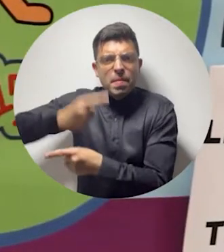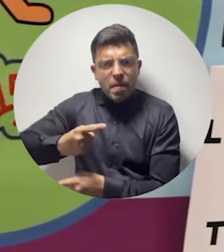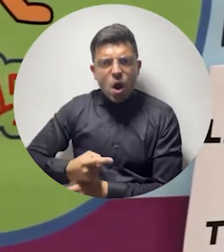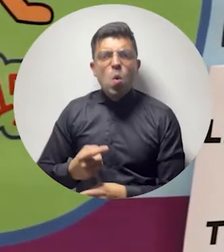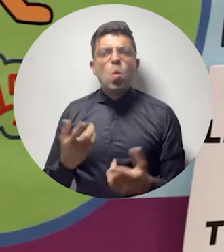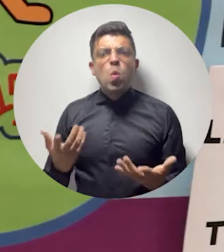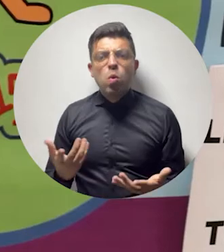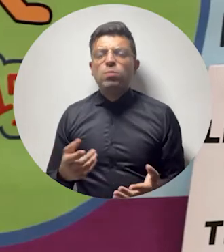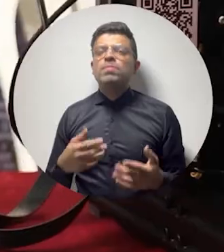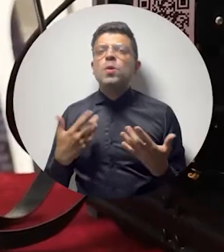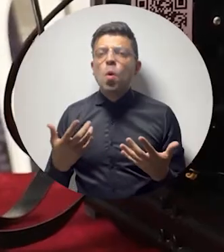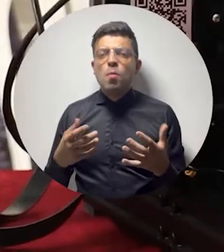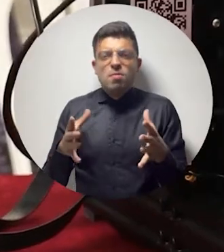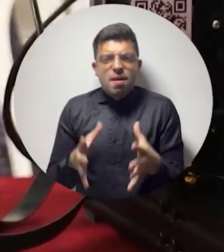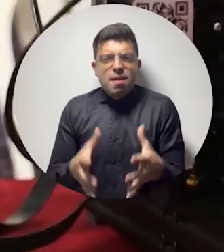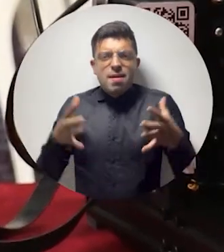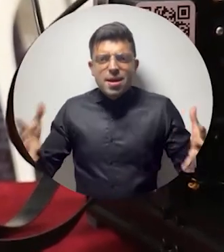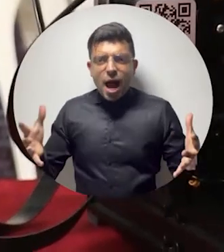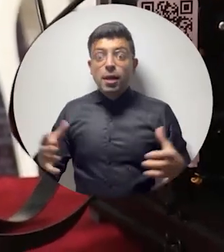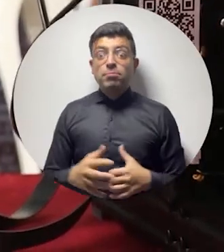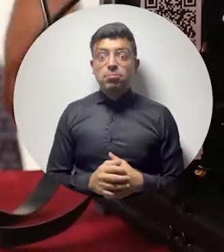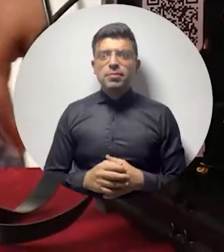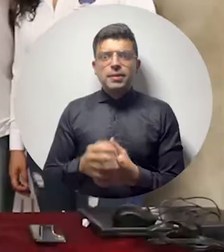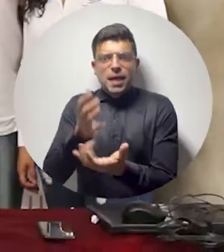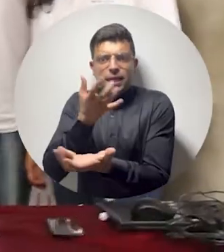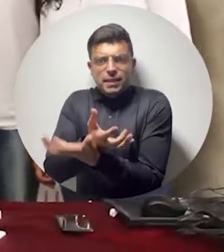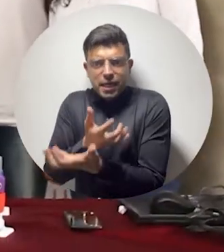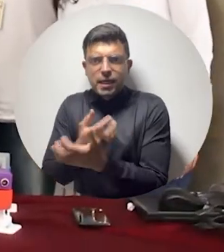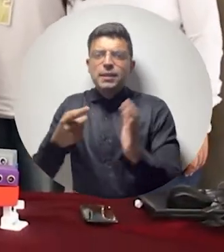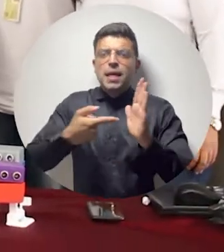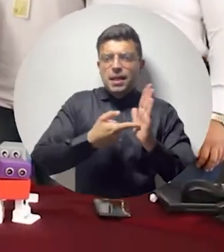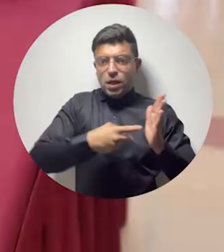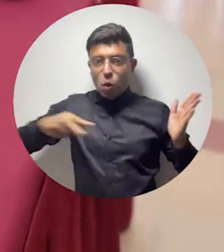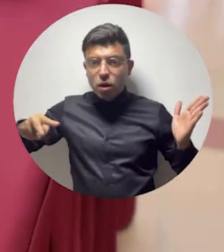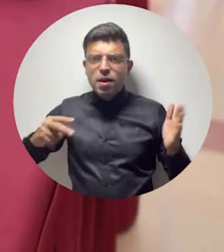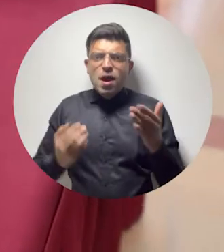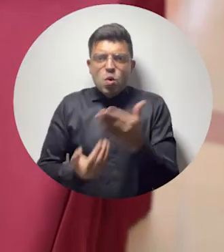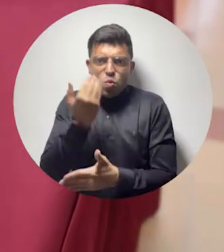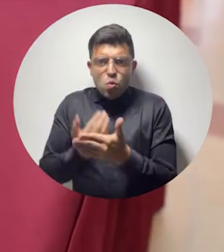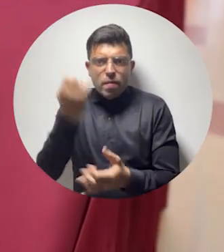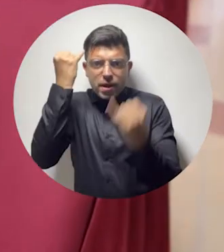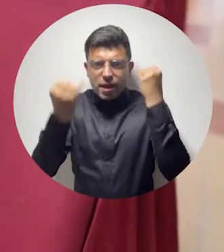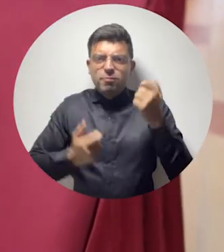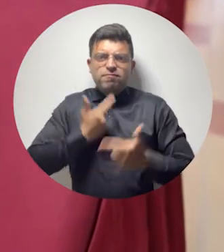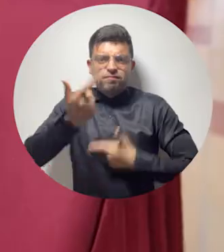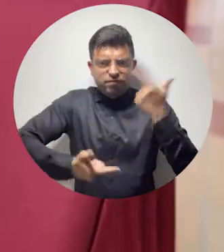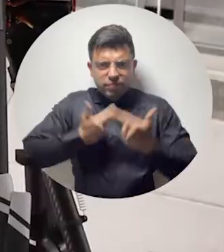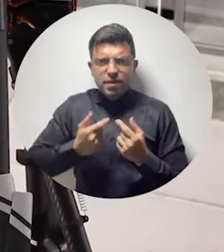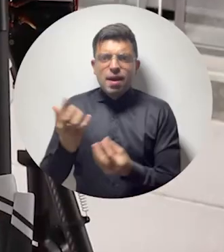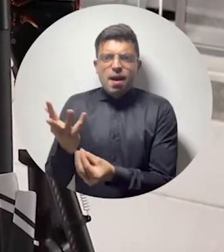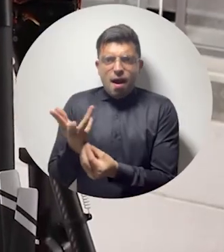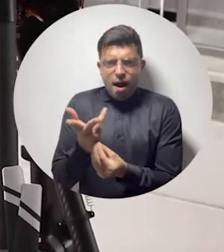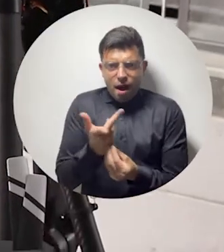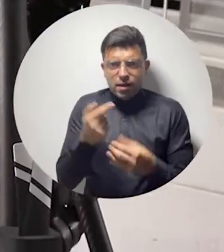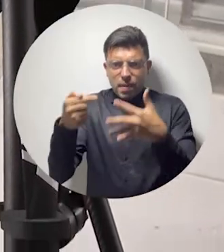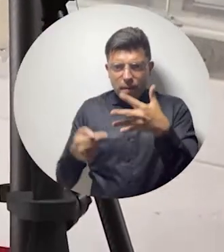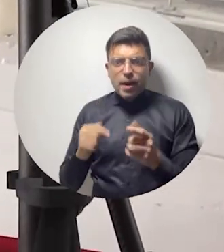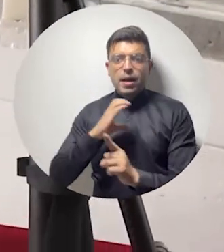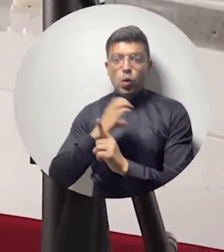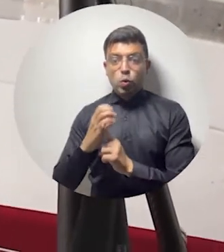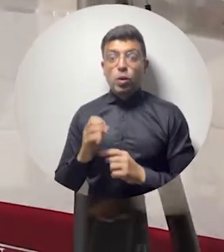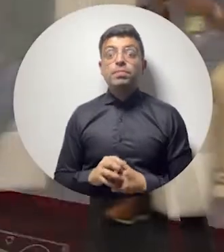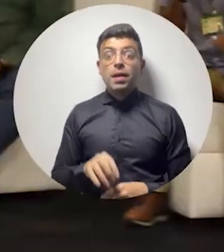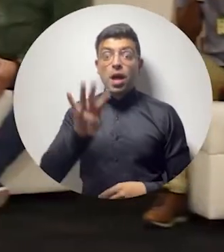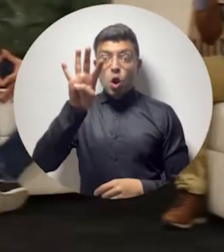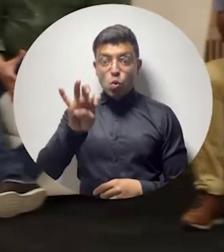la novena semana de la ciencia, la tecnología, la innovación y el emprendimiento, Uni Magdalena mostró su compromiso con el territorio a través de investigaciones